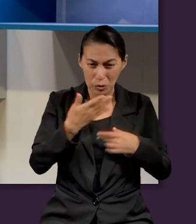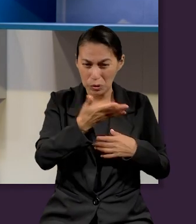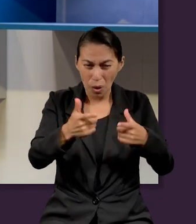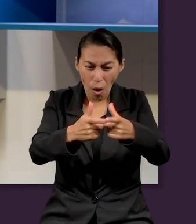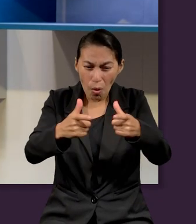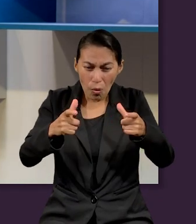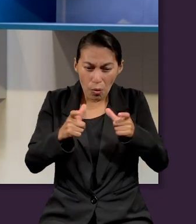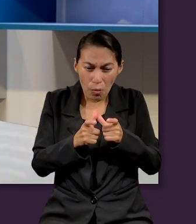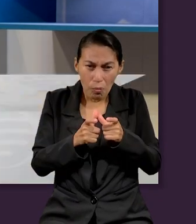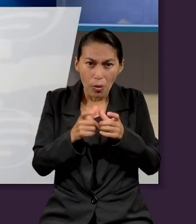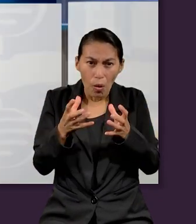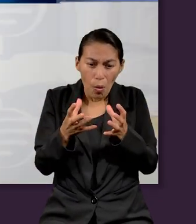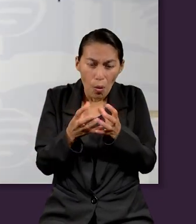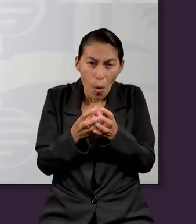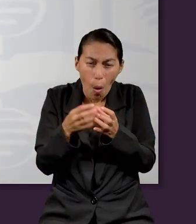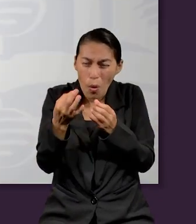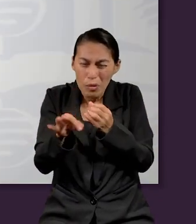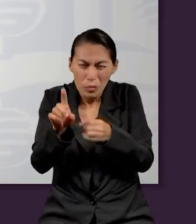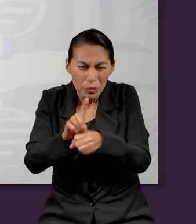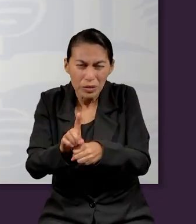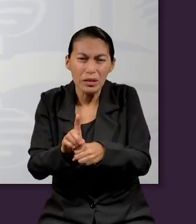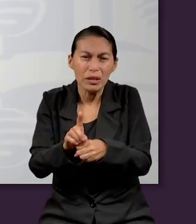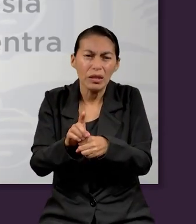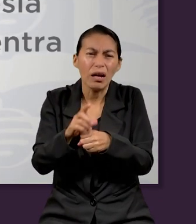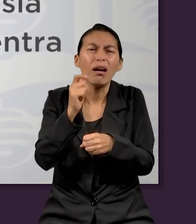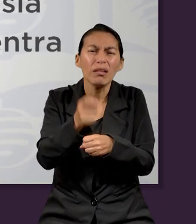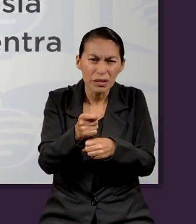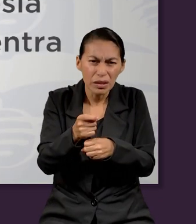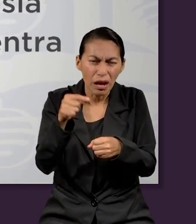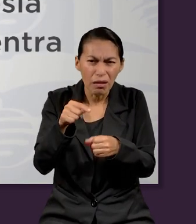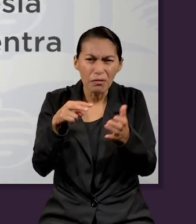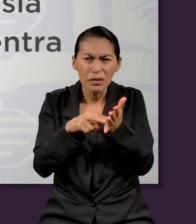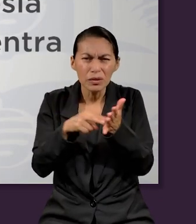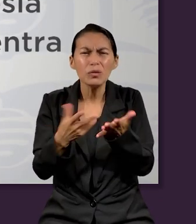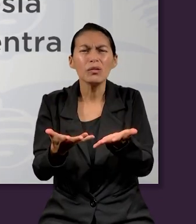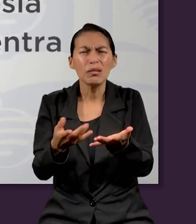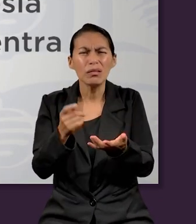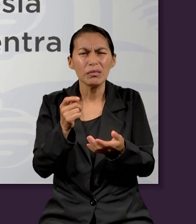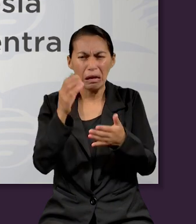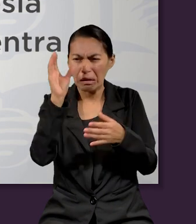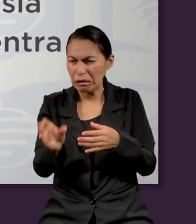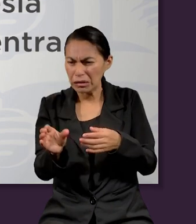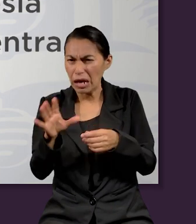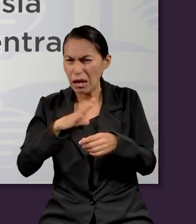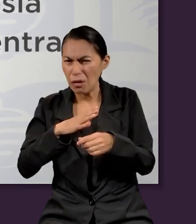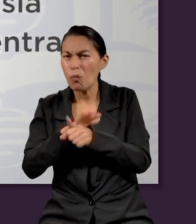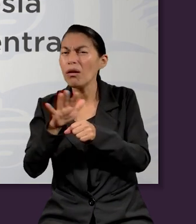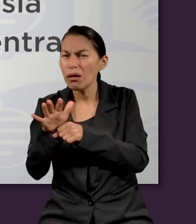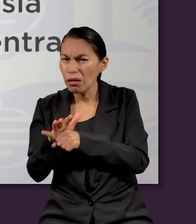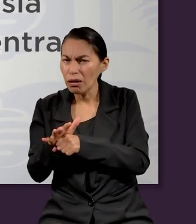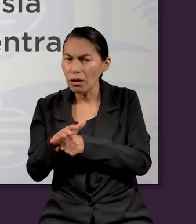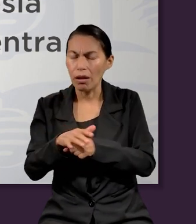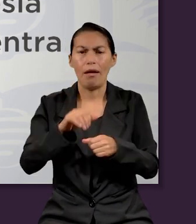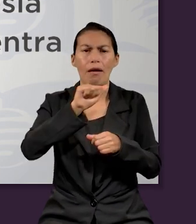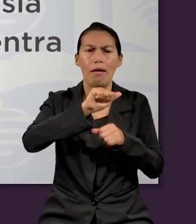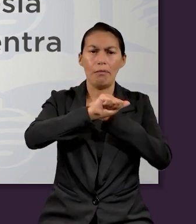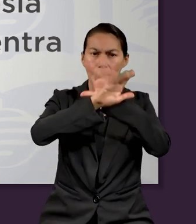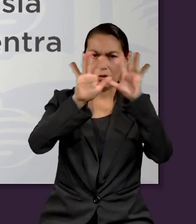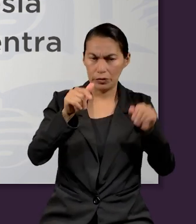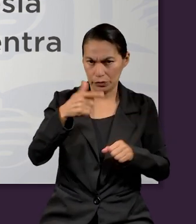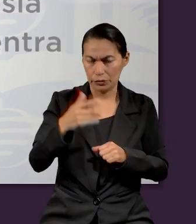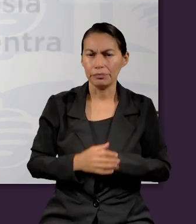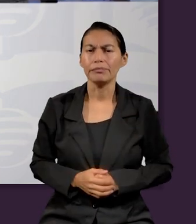ponemos sobre la mesa qué características del remanente de Dios, su iglesia de los últimos días, se encuentran en este